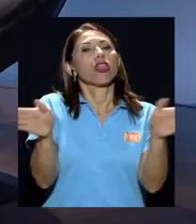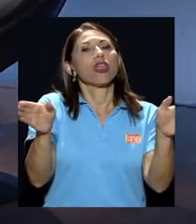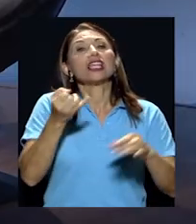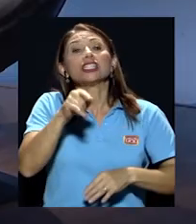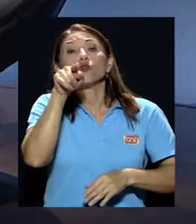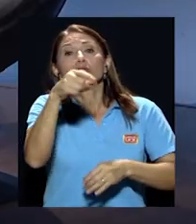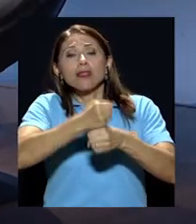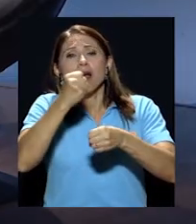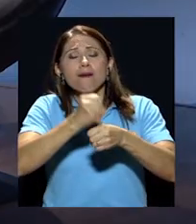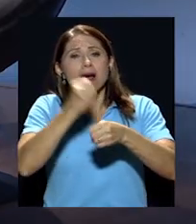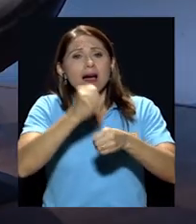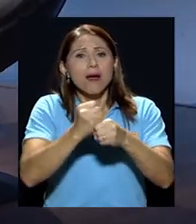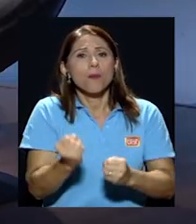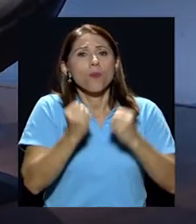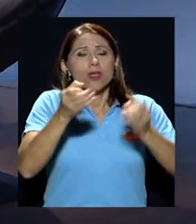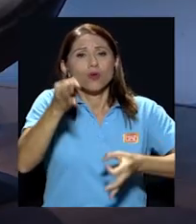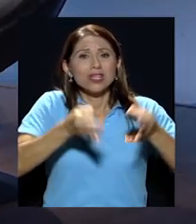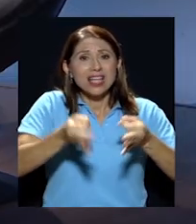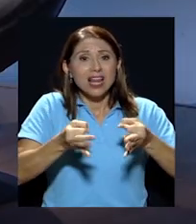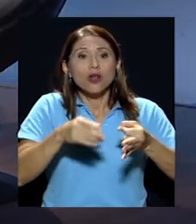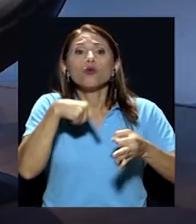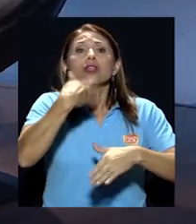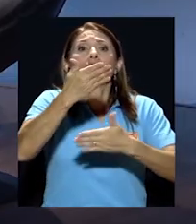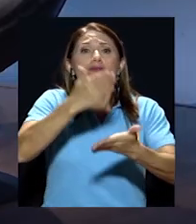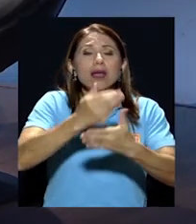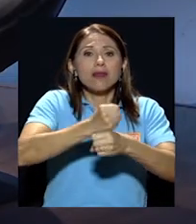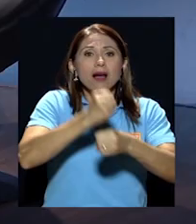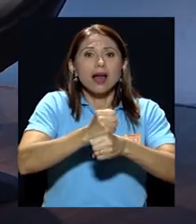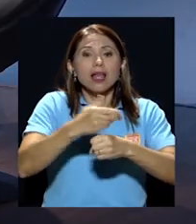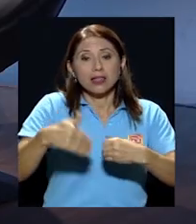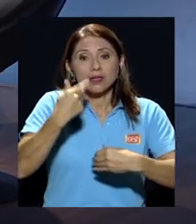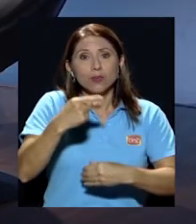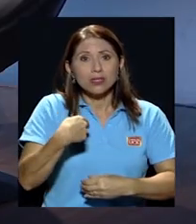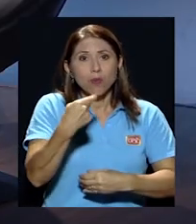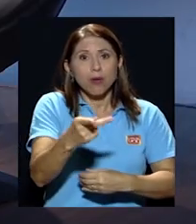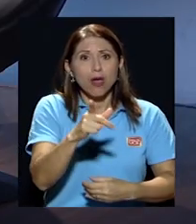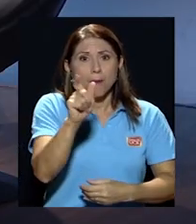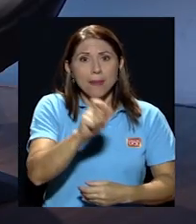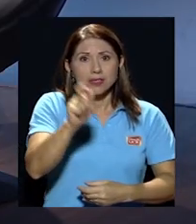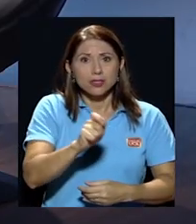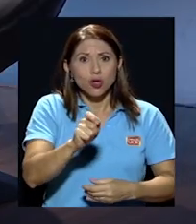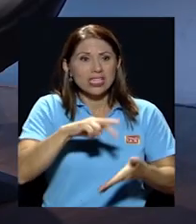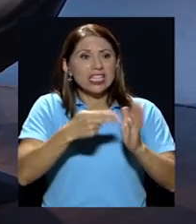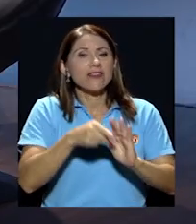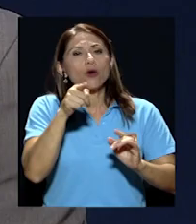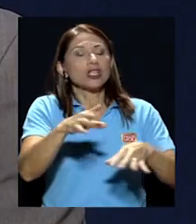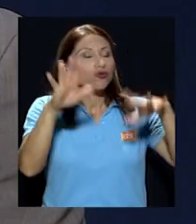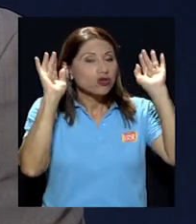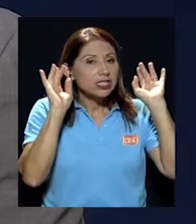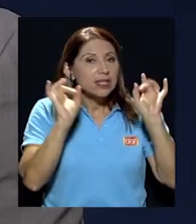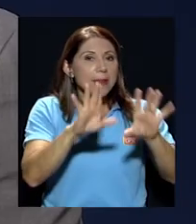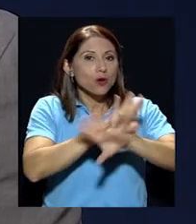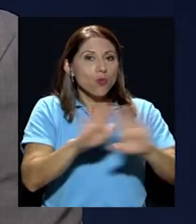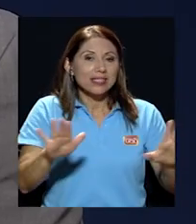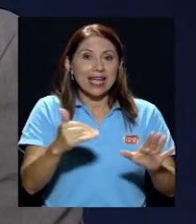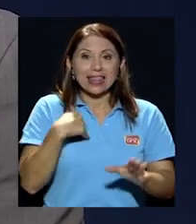judicial por autonomía usted es sinvergüenza que cobra una pensión de lujo y eso no es así don Oscar nos